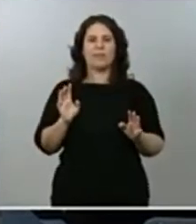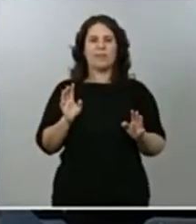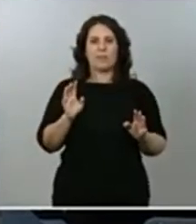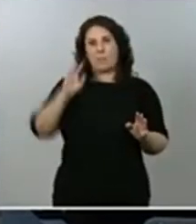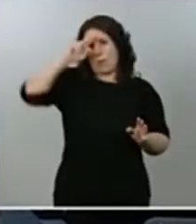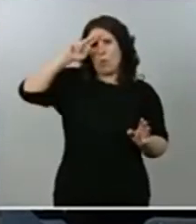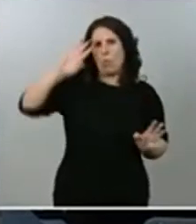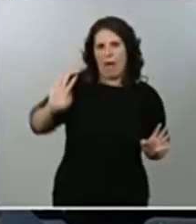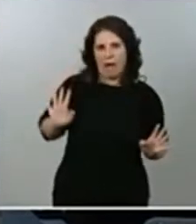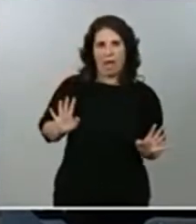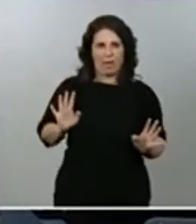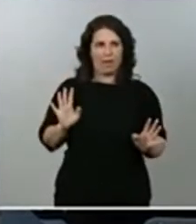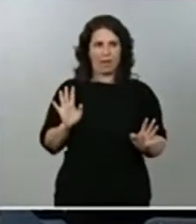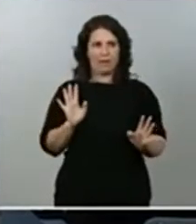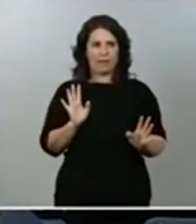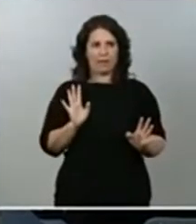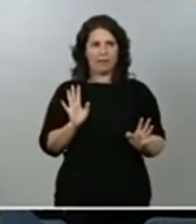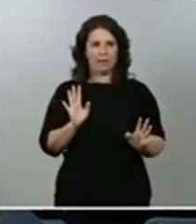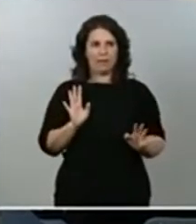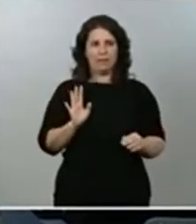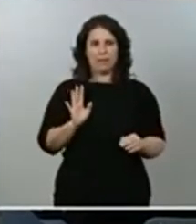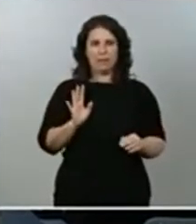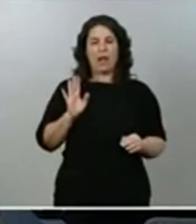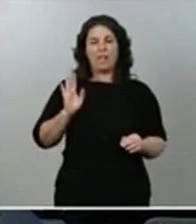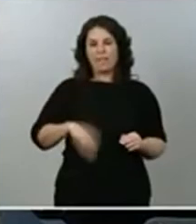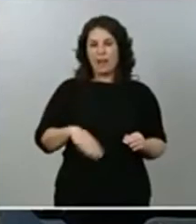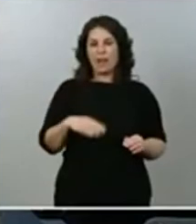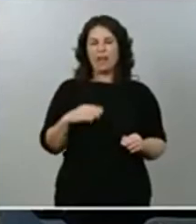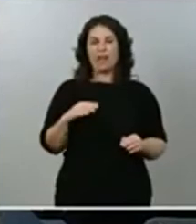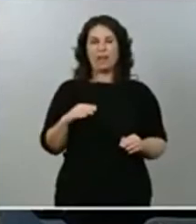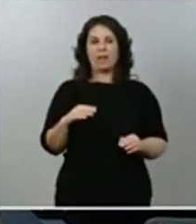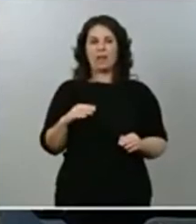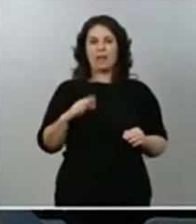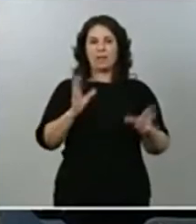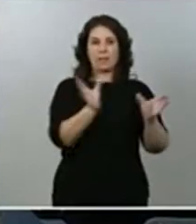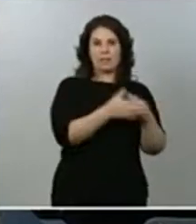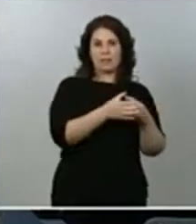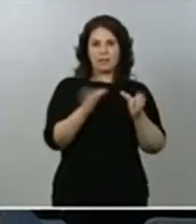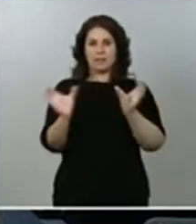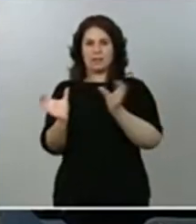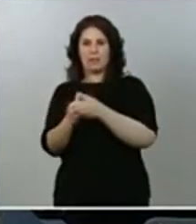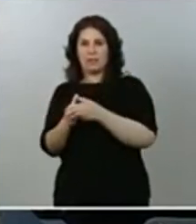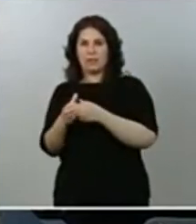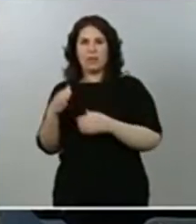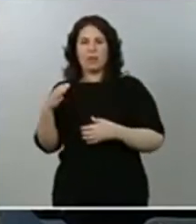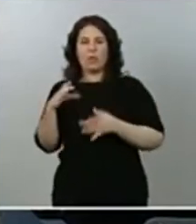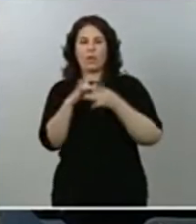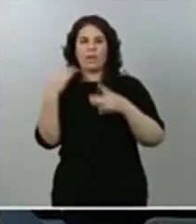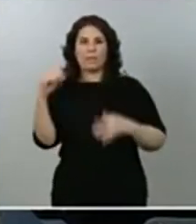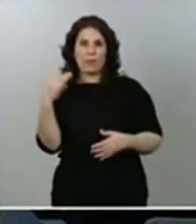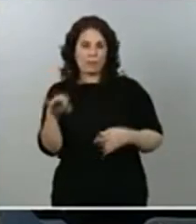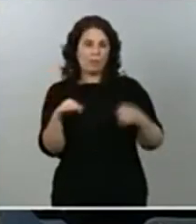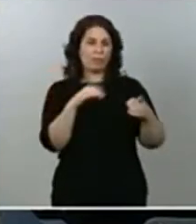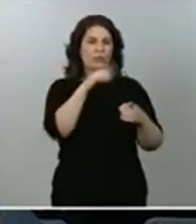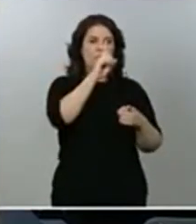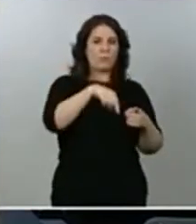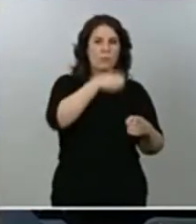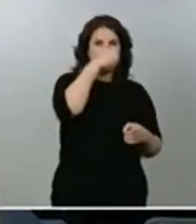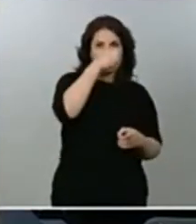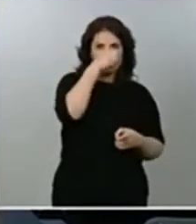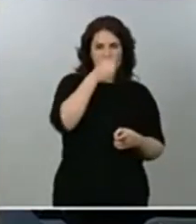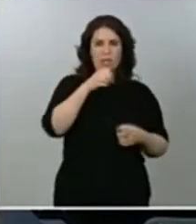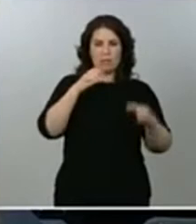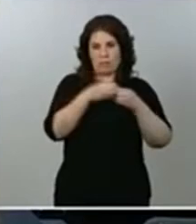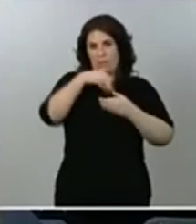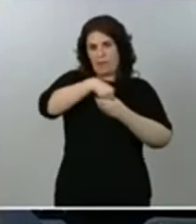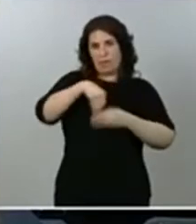cada formación política que sustenta al gobierno haya tenido un planteamiento y una posición que ustedes conocen